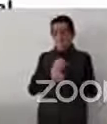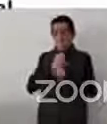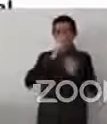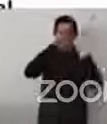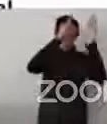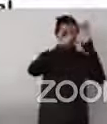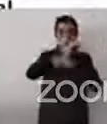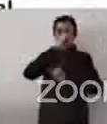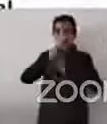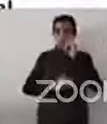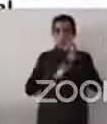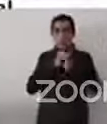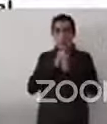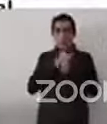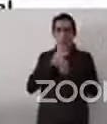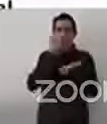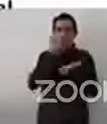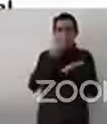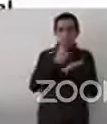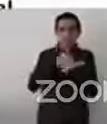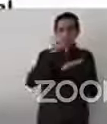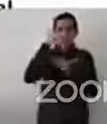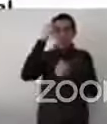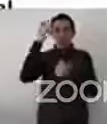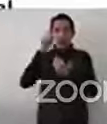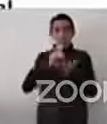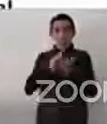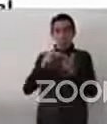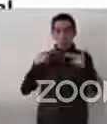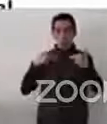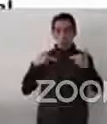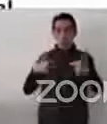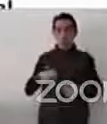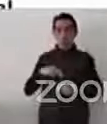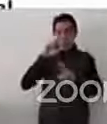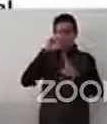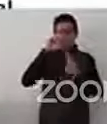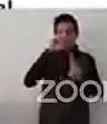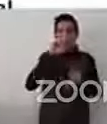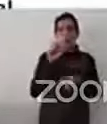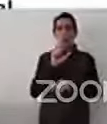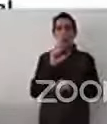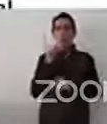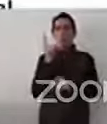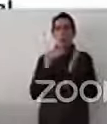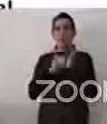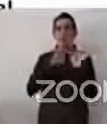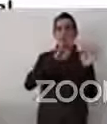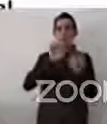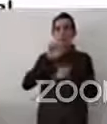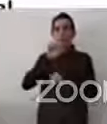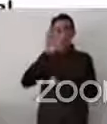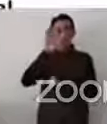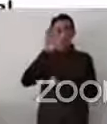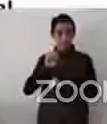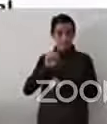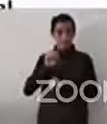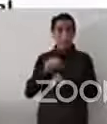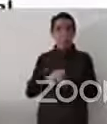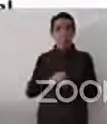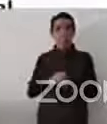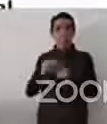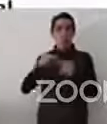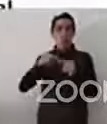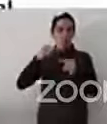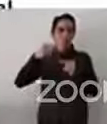el Derecho Internacional de Derechos Humanos en 1969, y después otros instrumentos